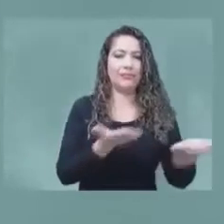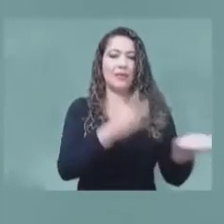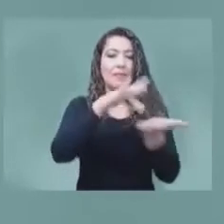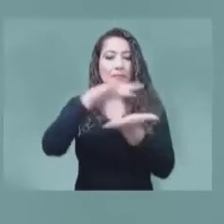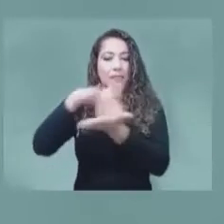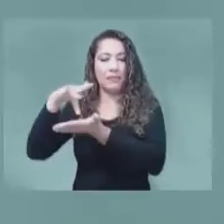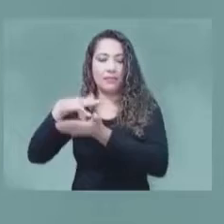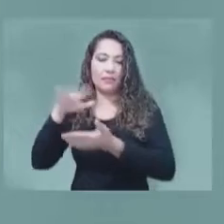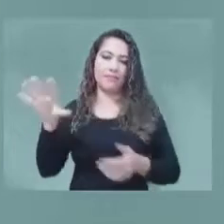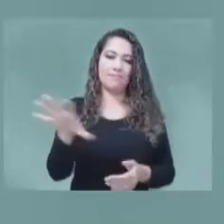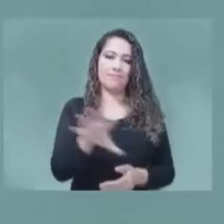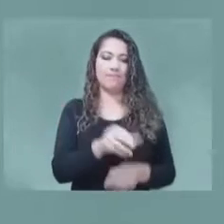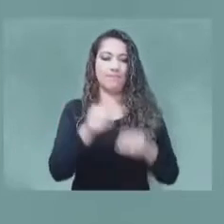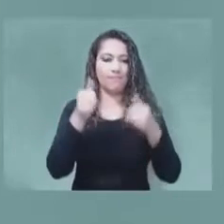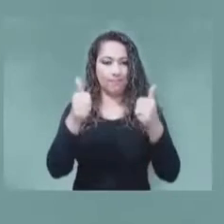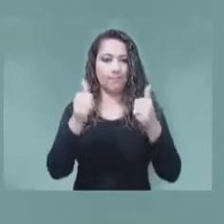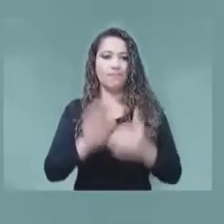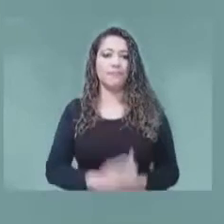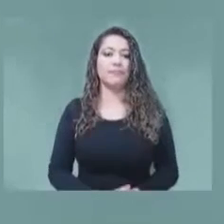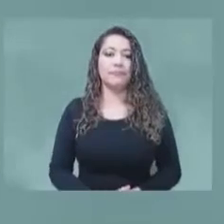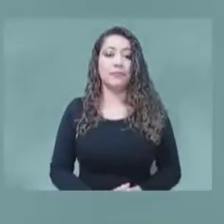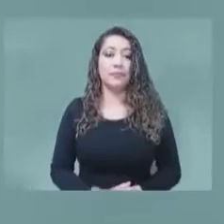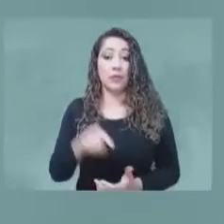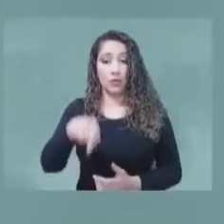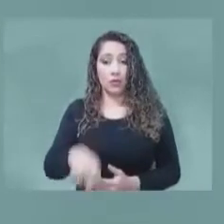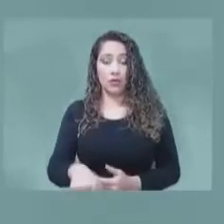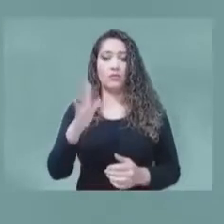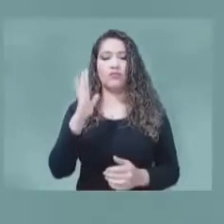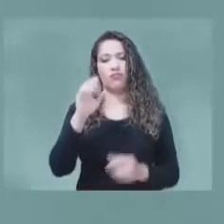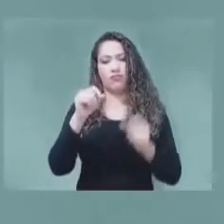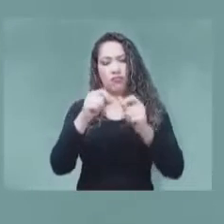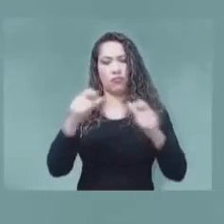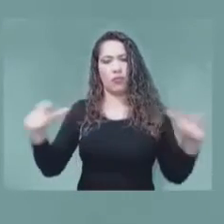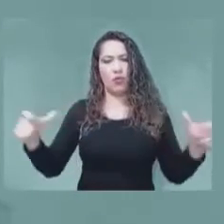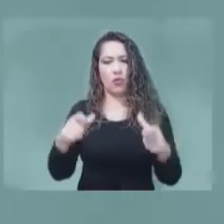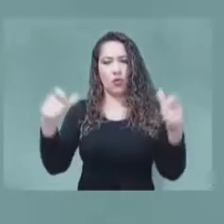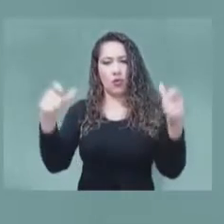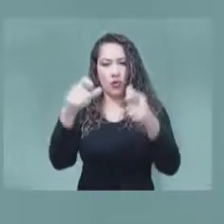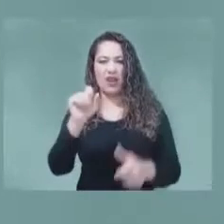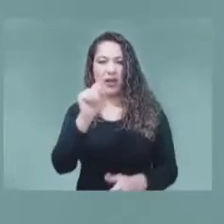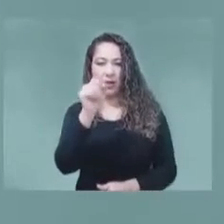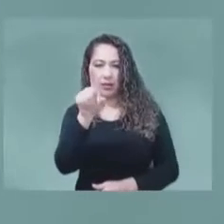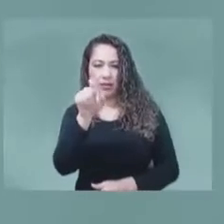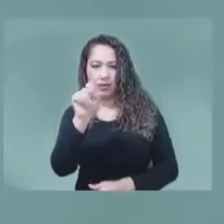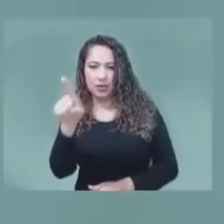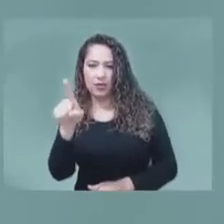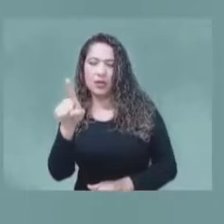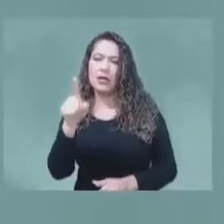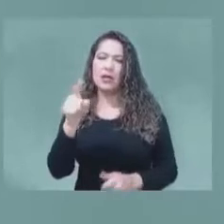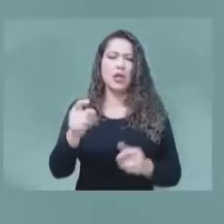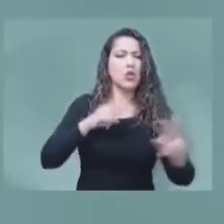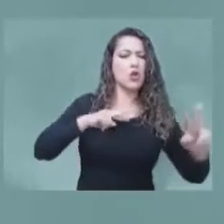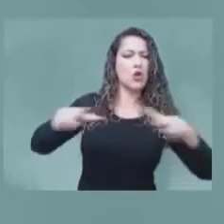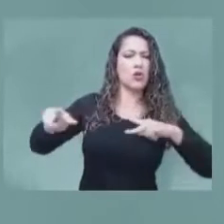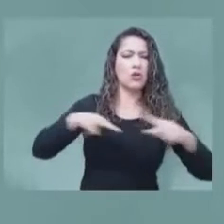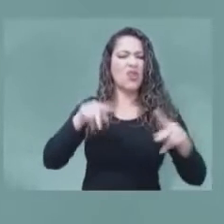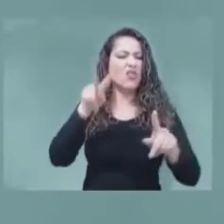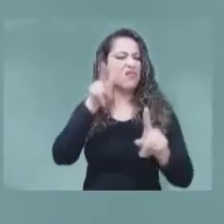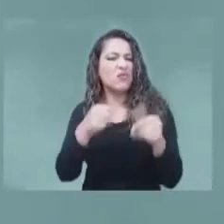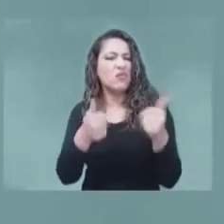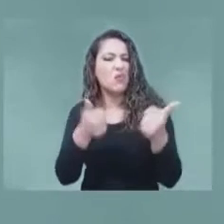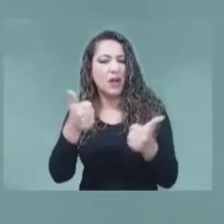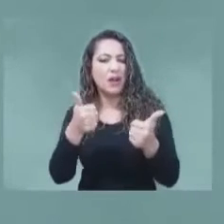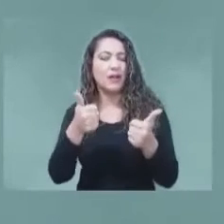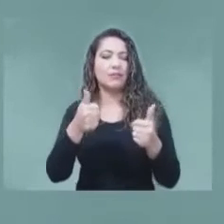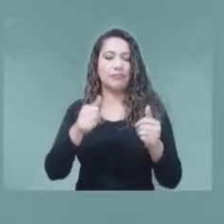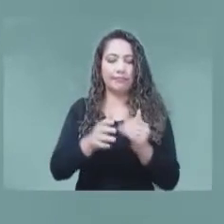Esta edición de nuestro Congreso está enfocada en el rol de habilitador de desarrollo y competitividad que ejerce el espectro radioeléctrico